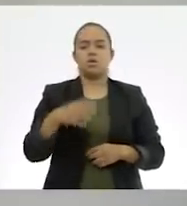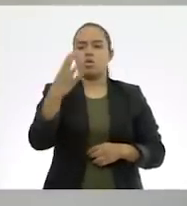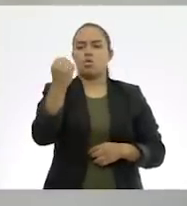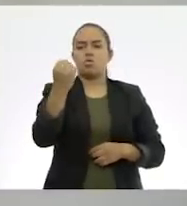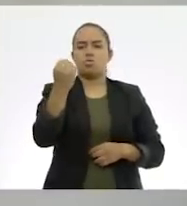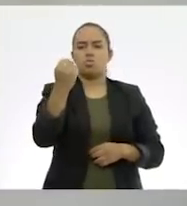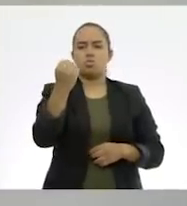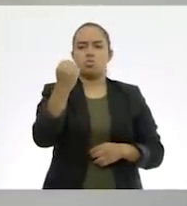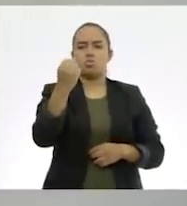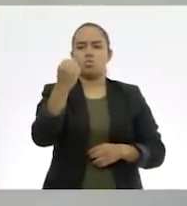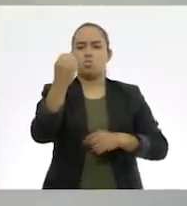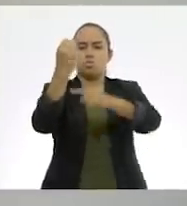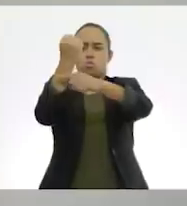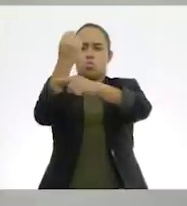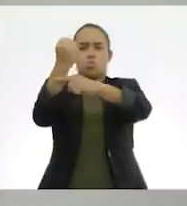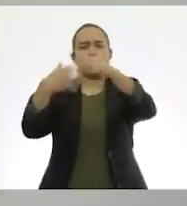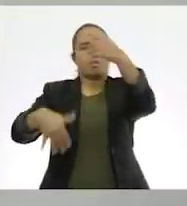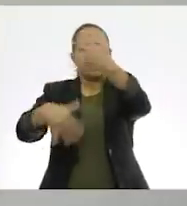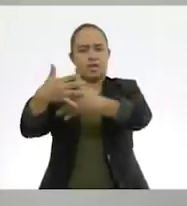nueve quinceavos.